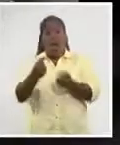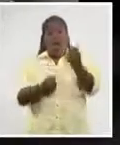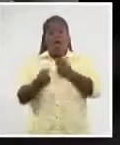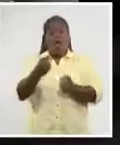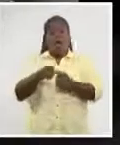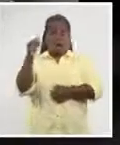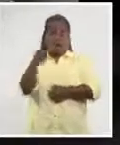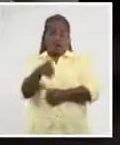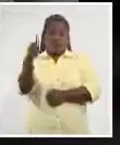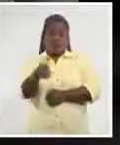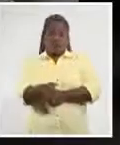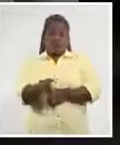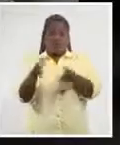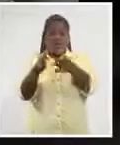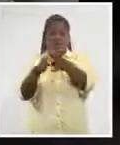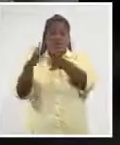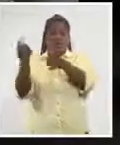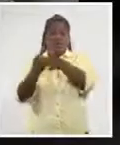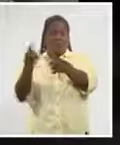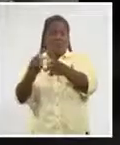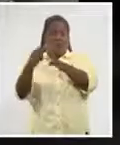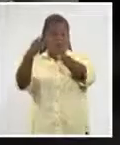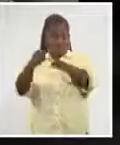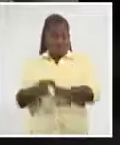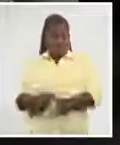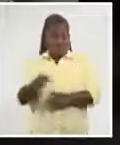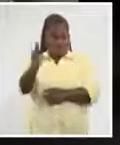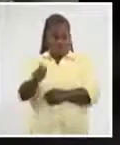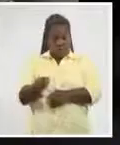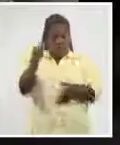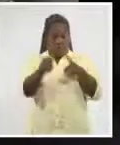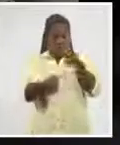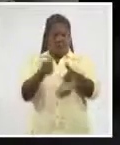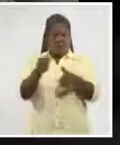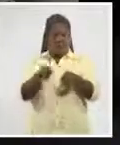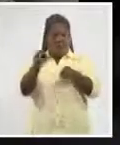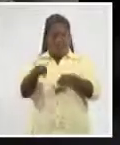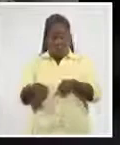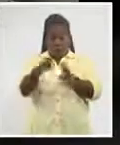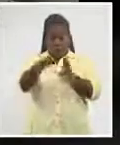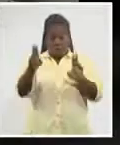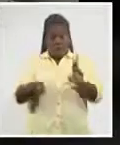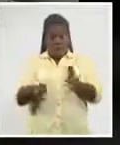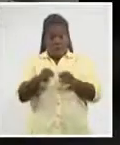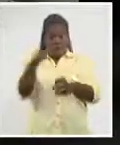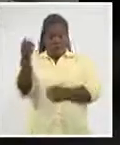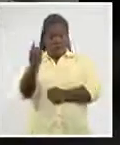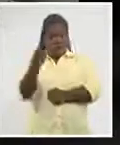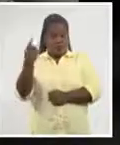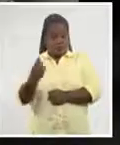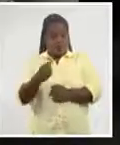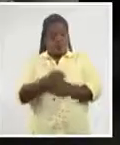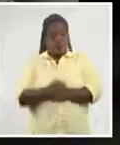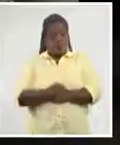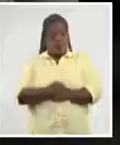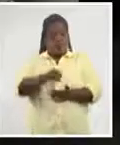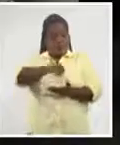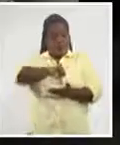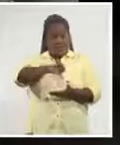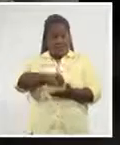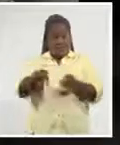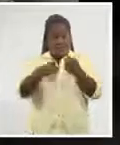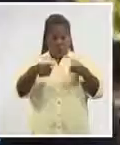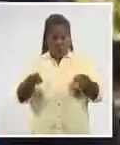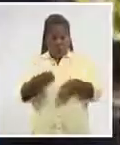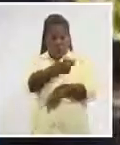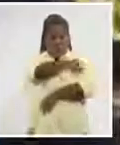presentes en el disco y en la lista de intérpretes que participarán en la función auspiciada por el Centro Nacional de Música